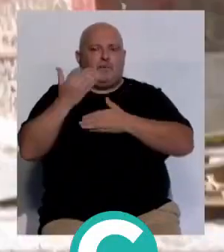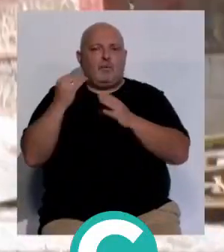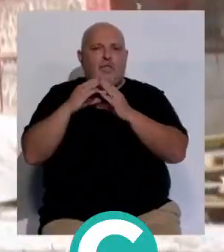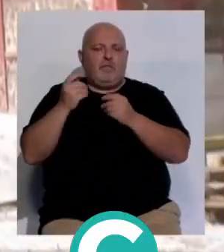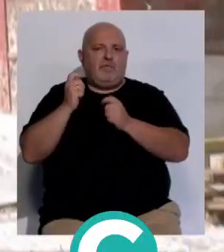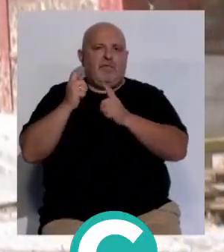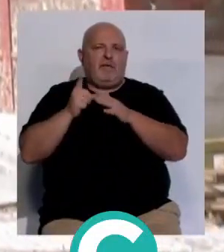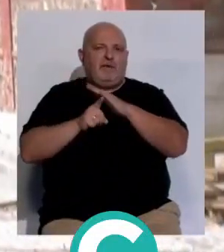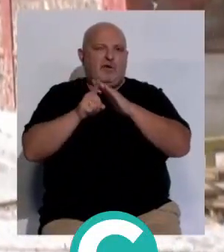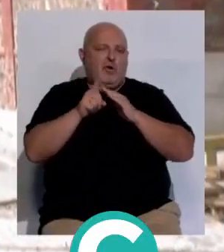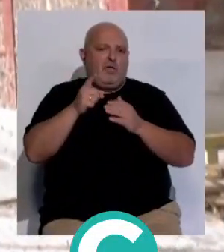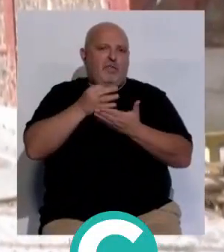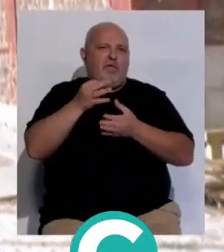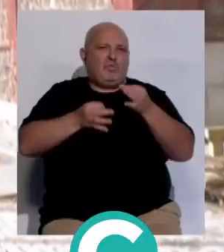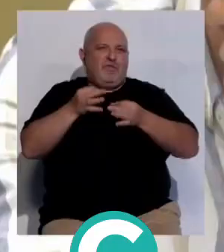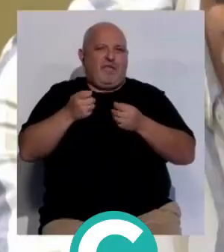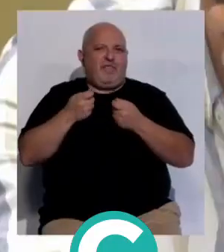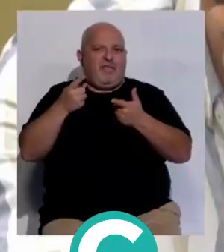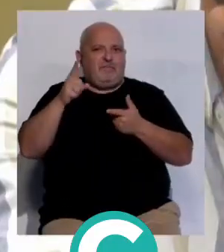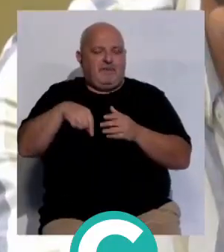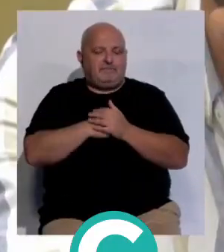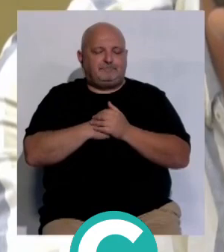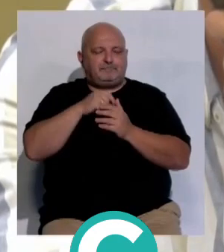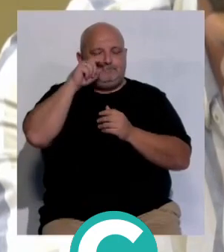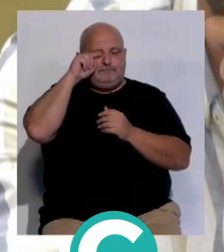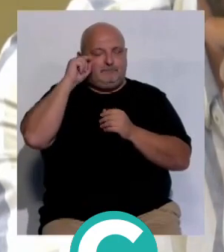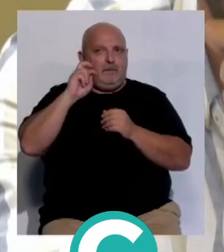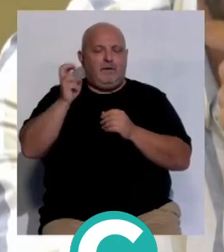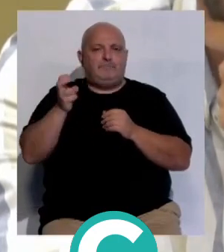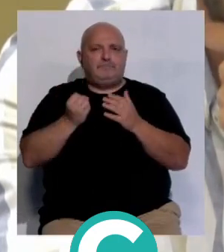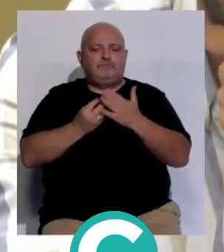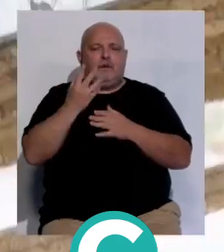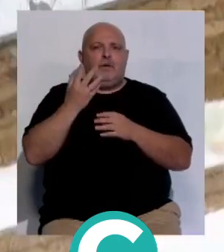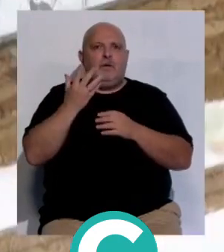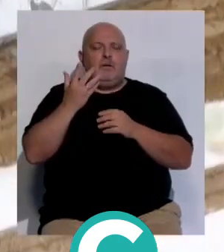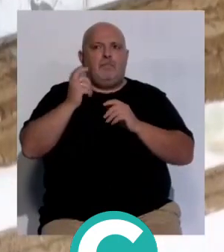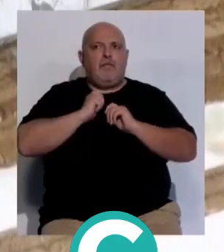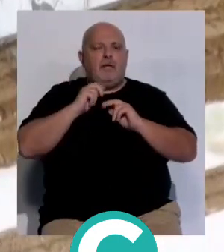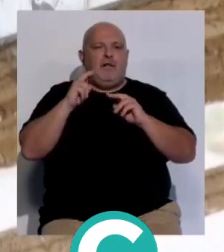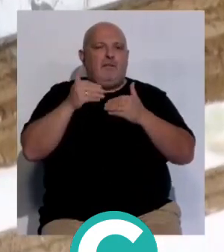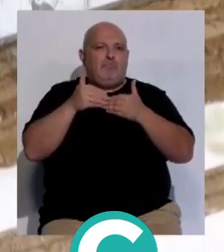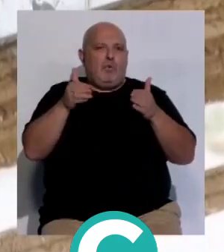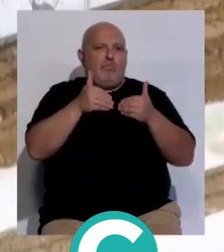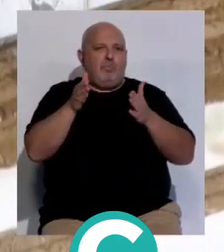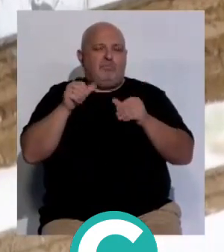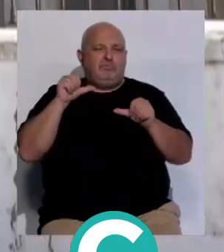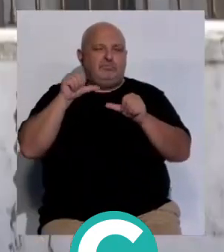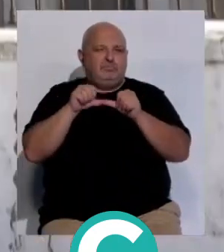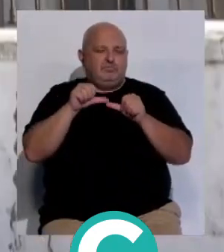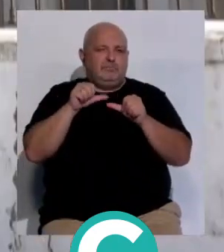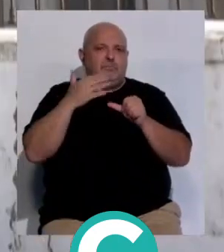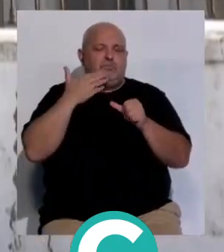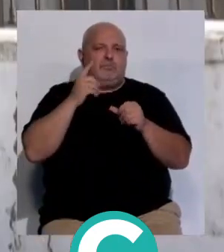Junta para el desarrollo de la ciudad de la justicia igualmente se ha referido actuaciones que han permitido desbloquear iniciativas enquistadas